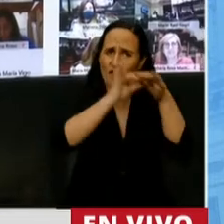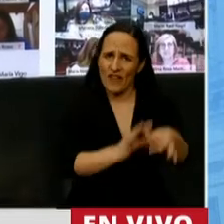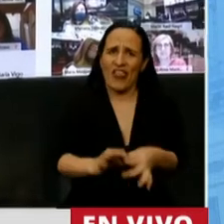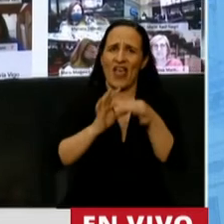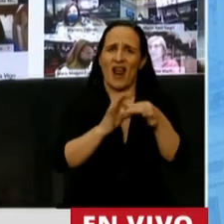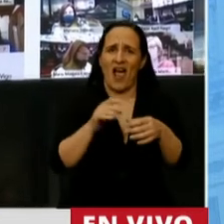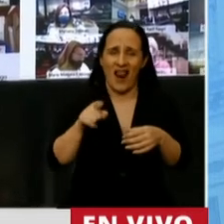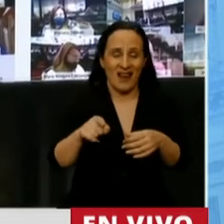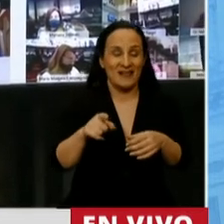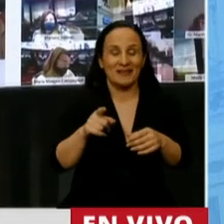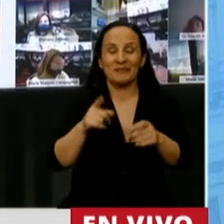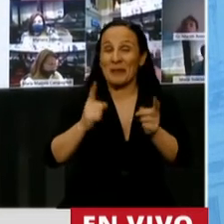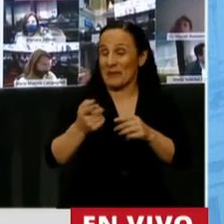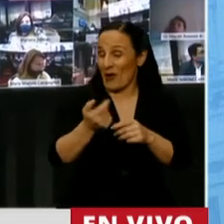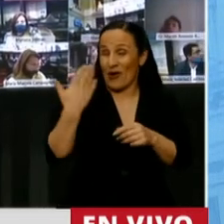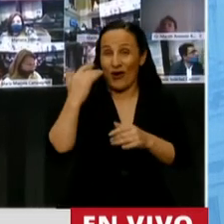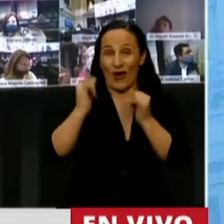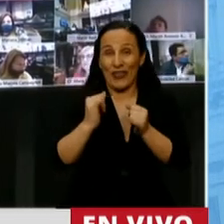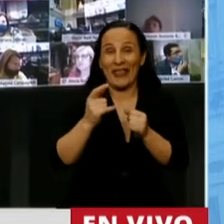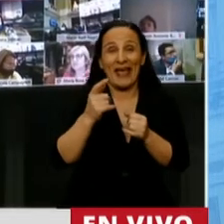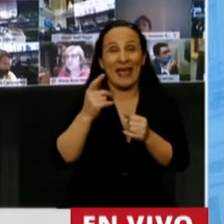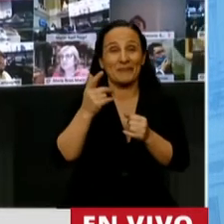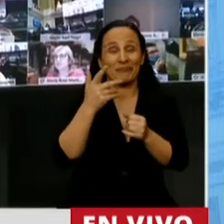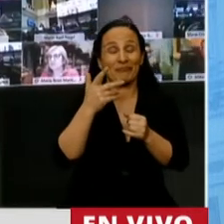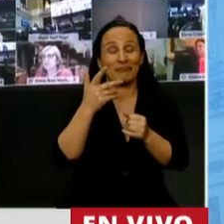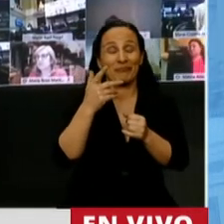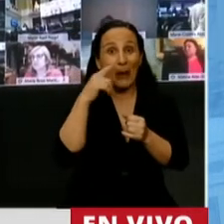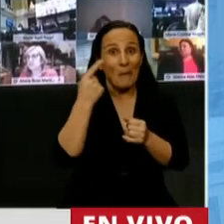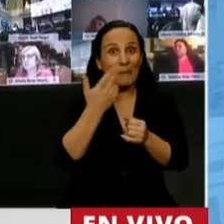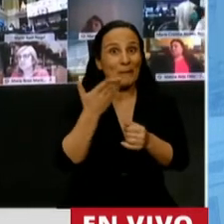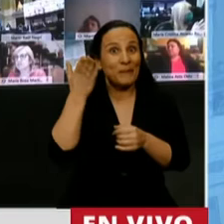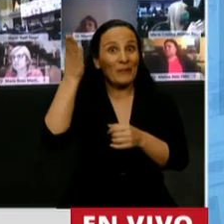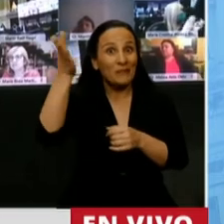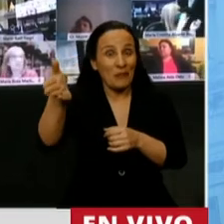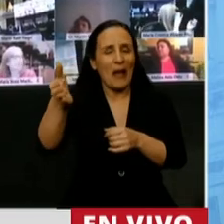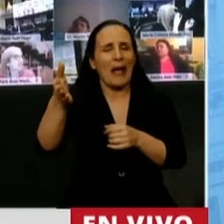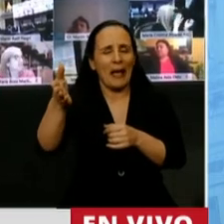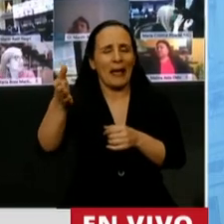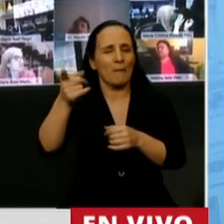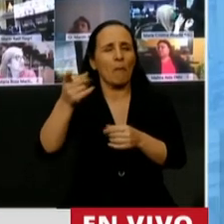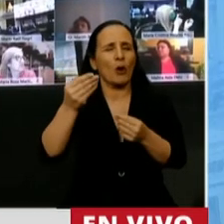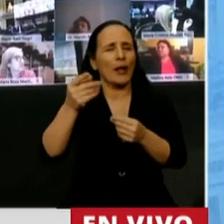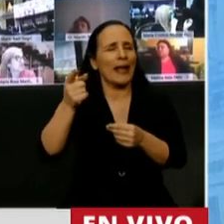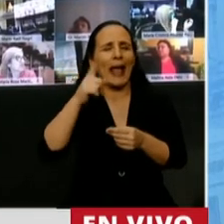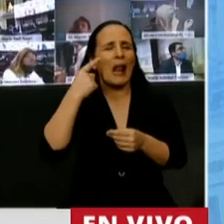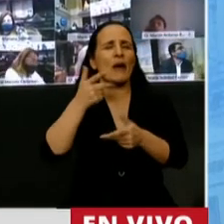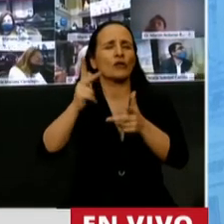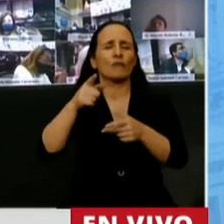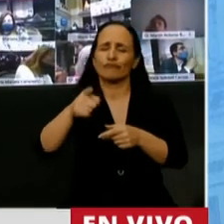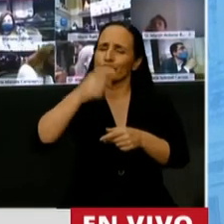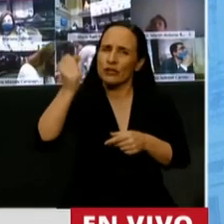visita, como dije, del presidente, quedamos con mucha expectativa de siempre su palabra, de acompañar al federalismo, de